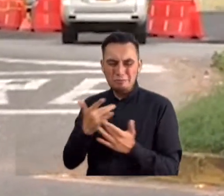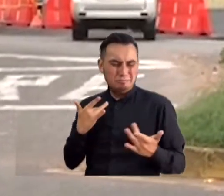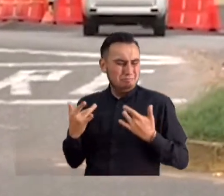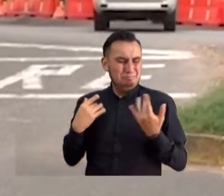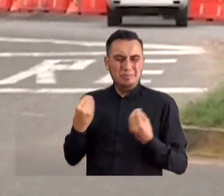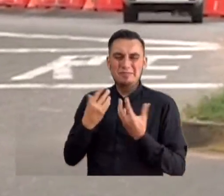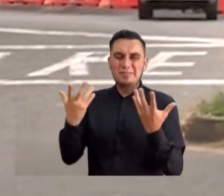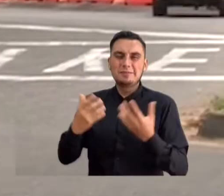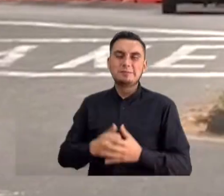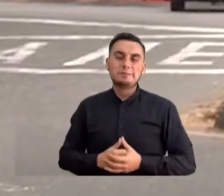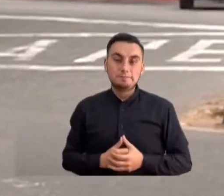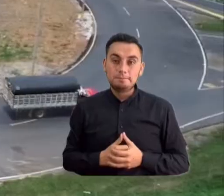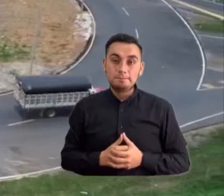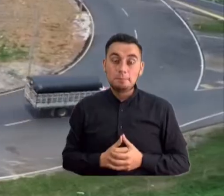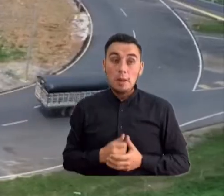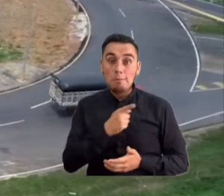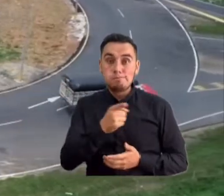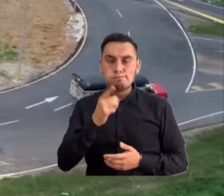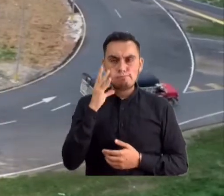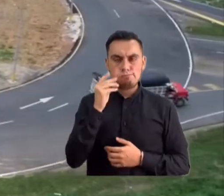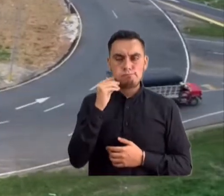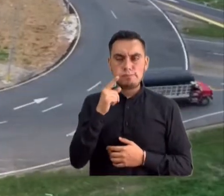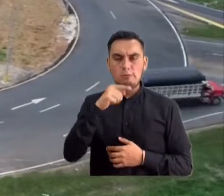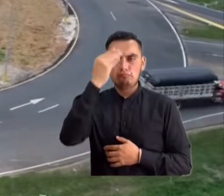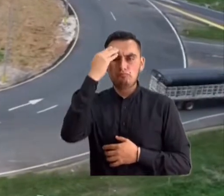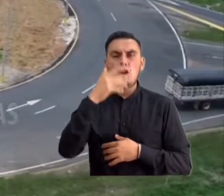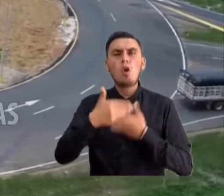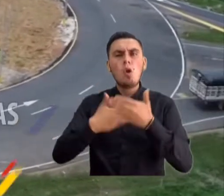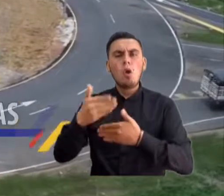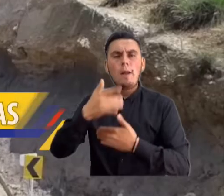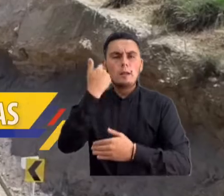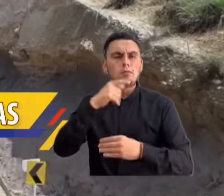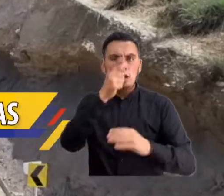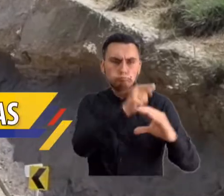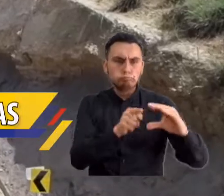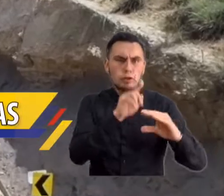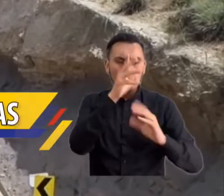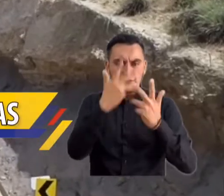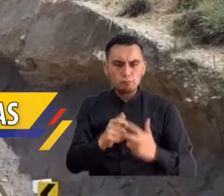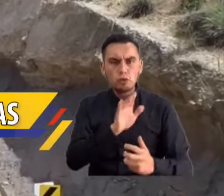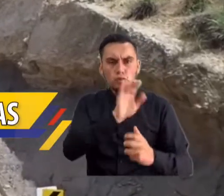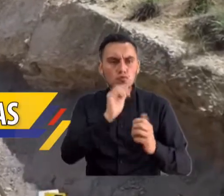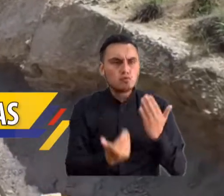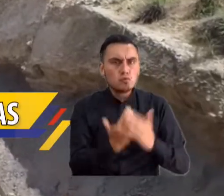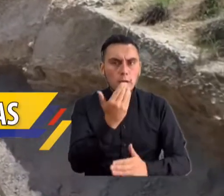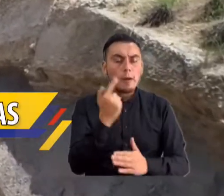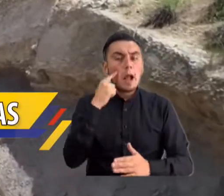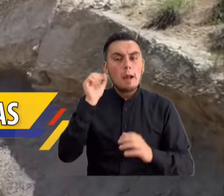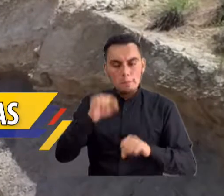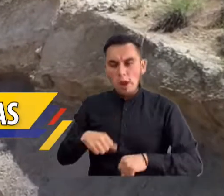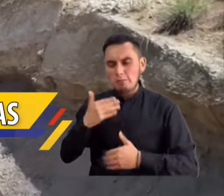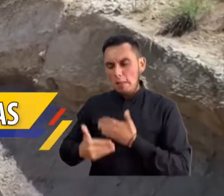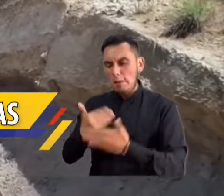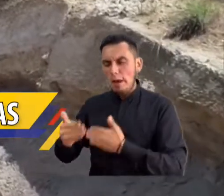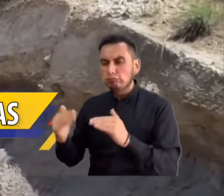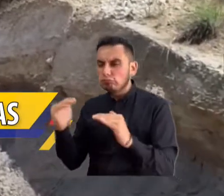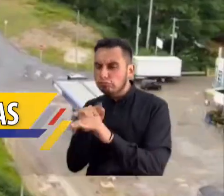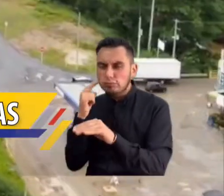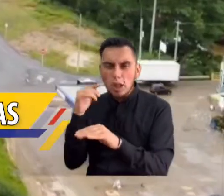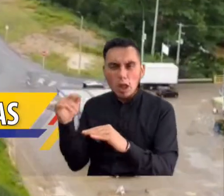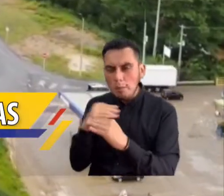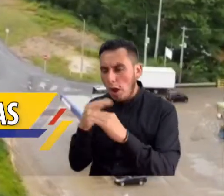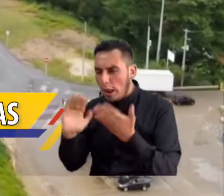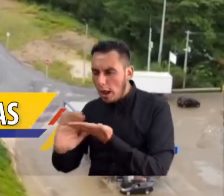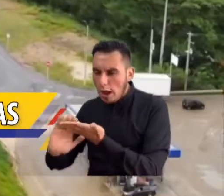descansando, comiendo, disfrutando la vida. Afirman los expertos que gracias a las nuevas facultades de la Contraloría, las obras viales se han hecho con